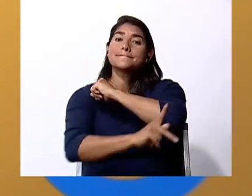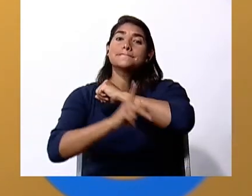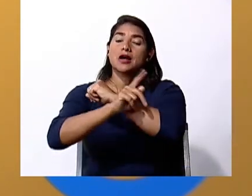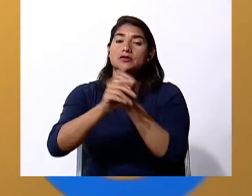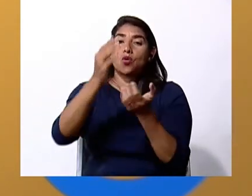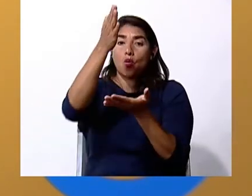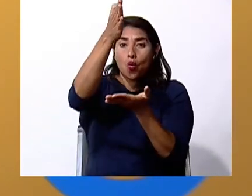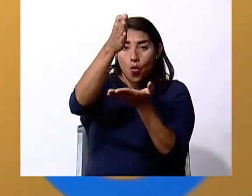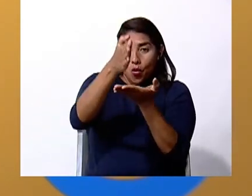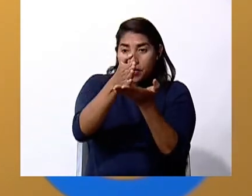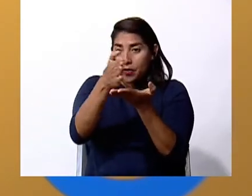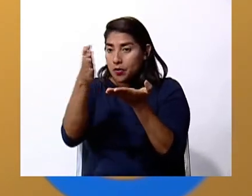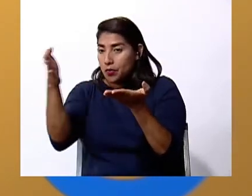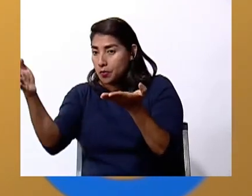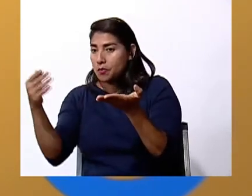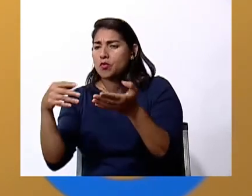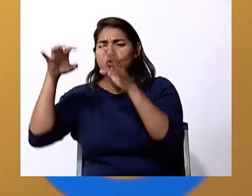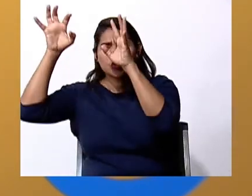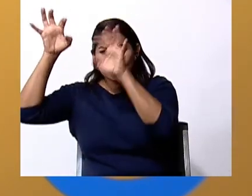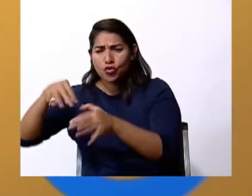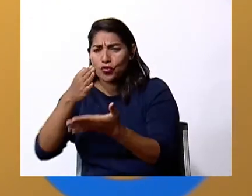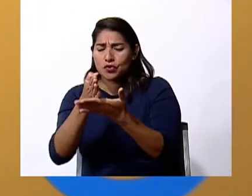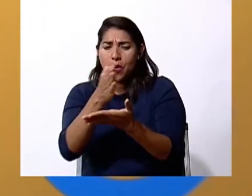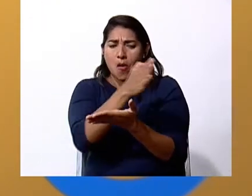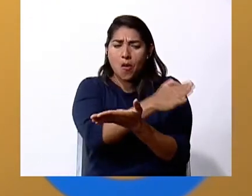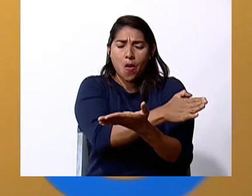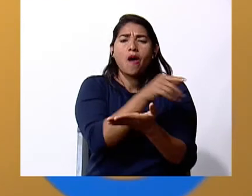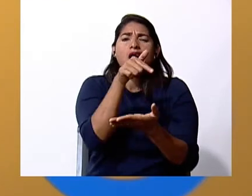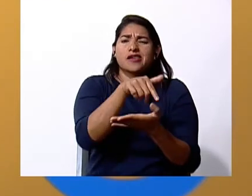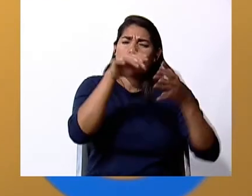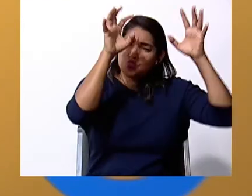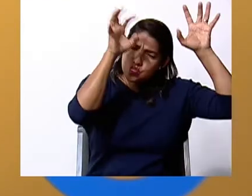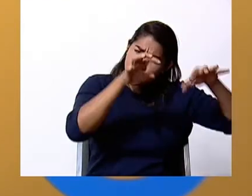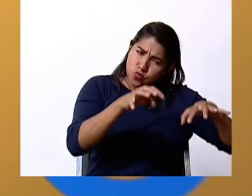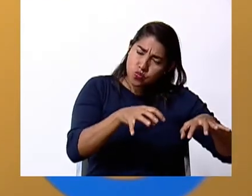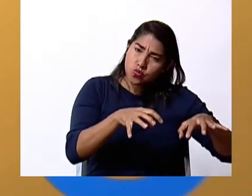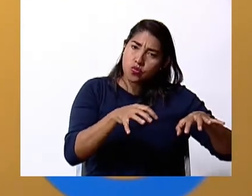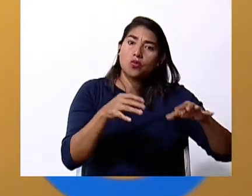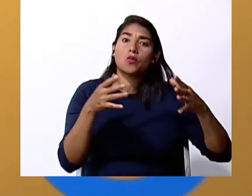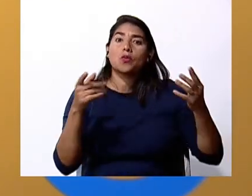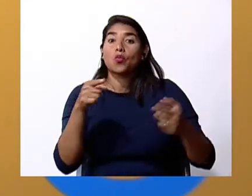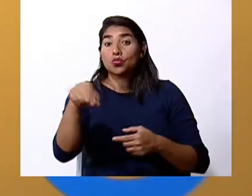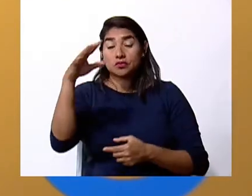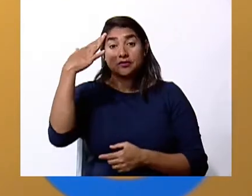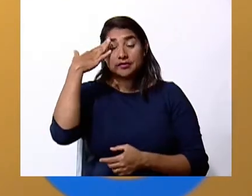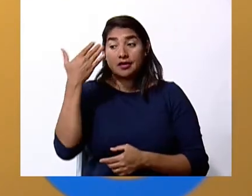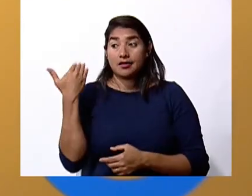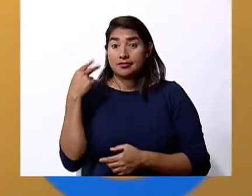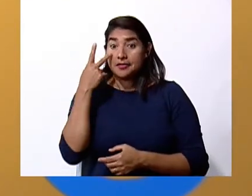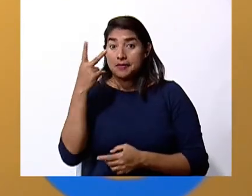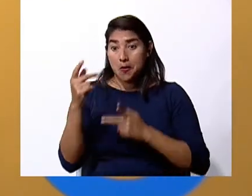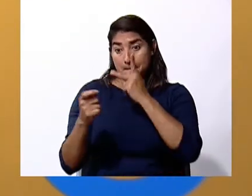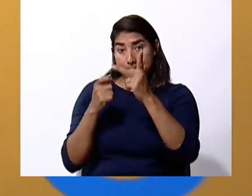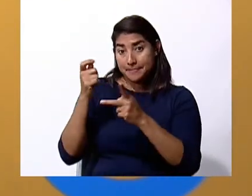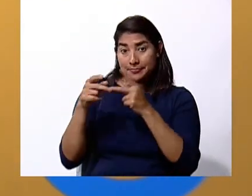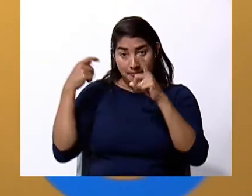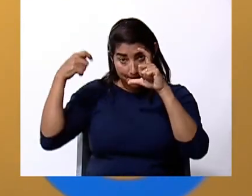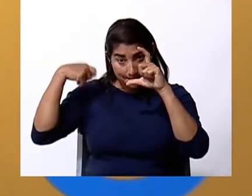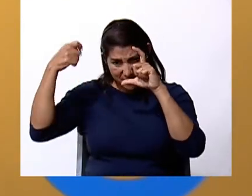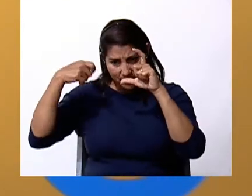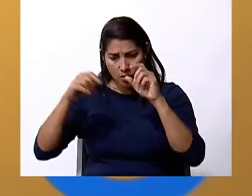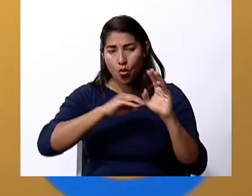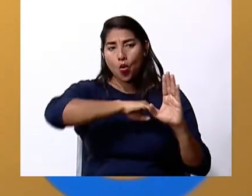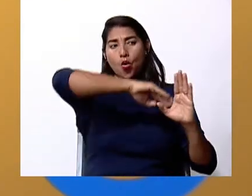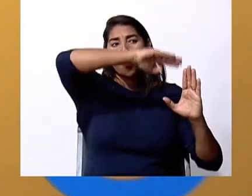divide entre tropical muy lluvioso y tropical lluvioso porque como ustedes vieron en este video en las